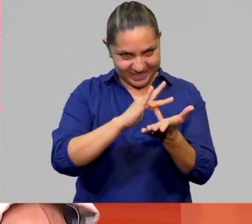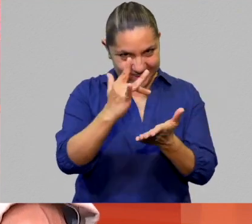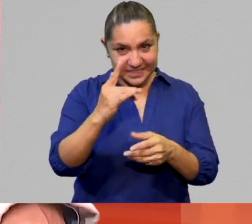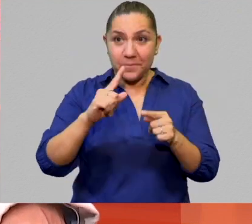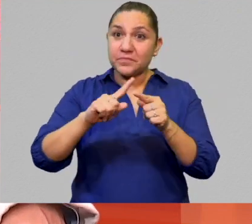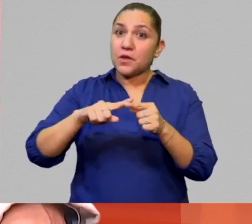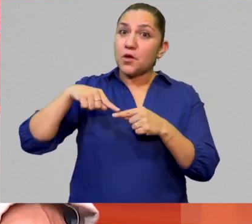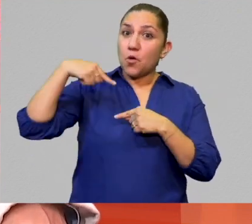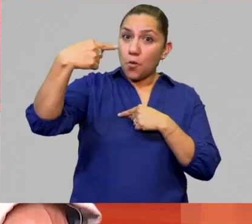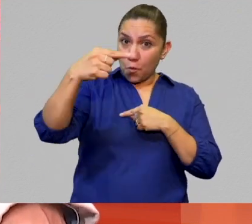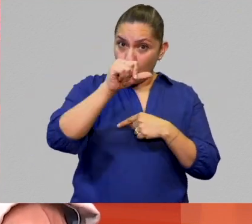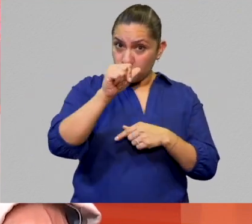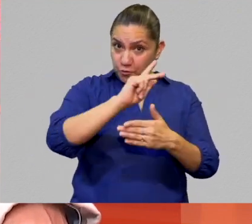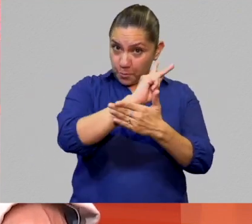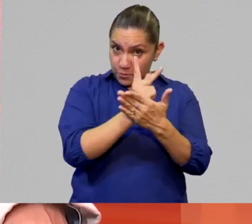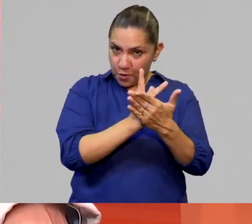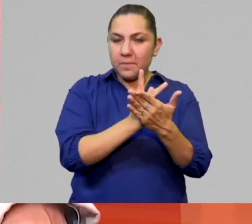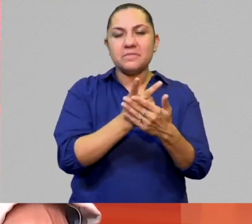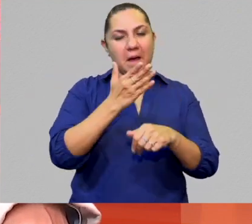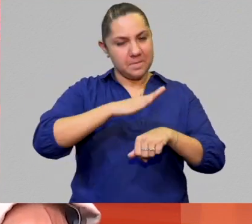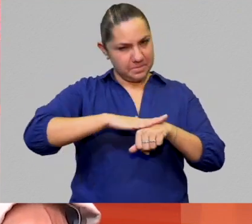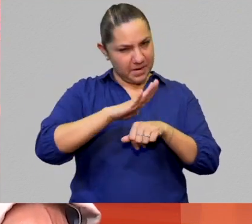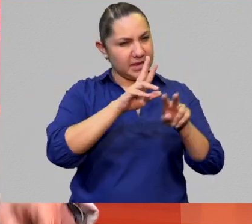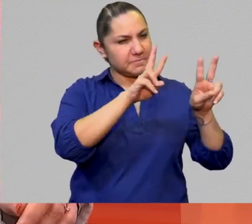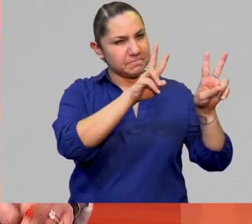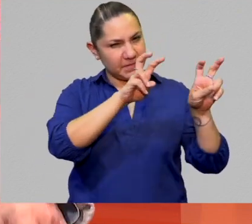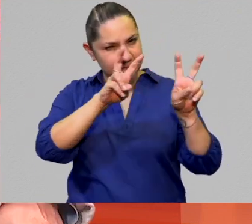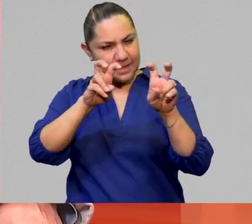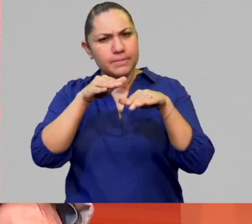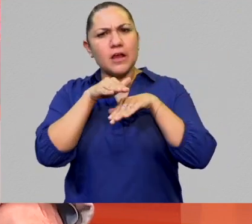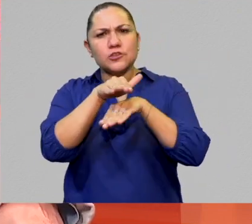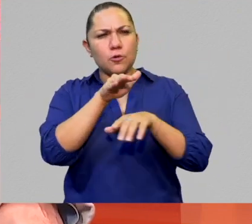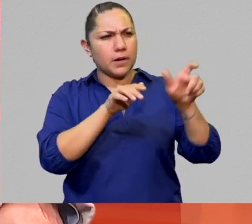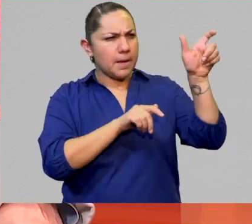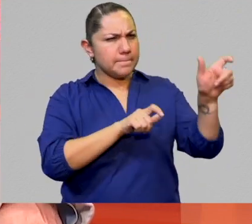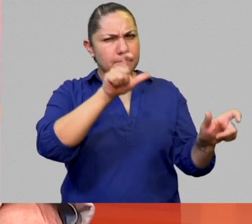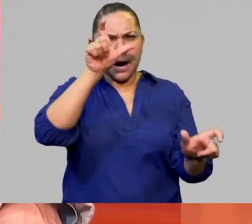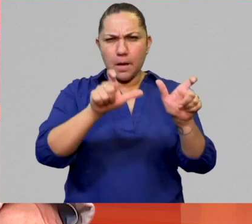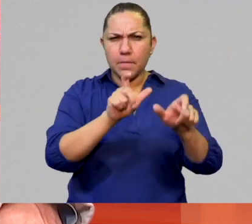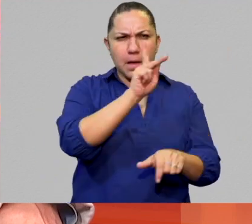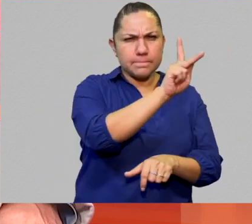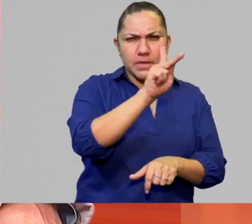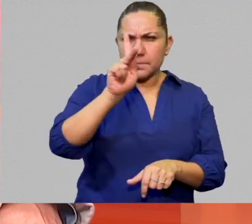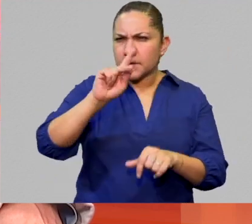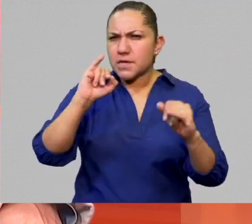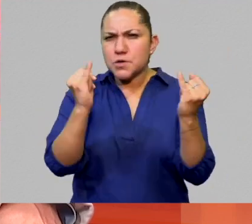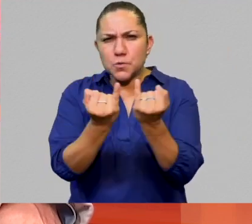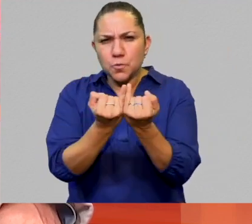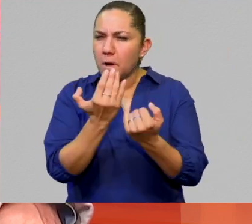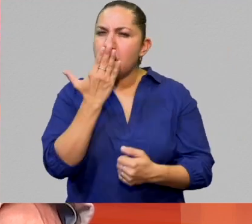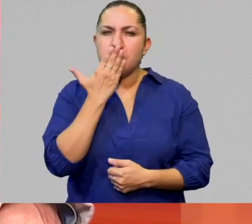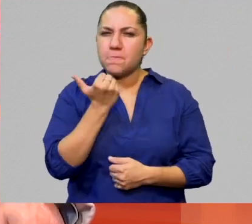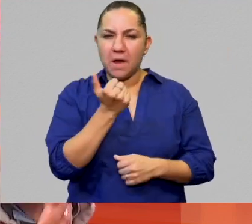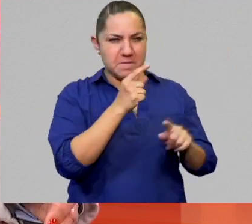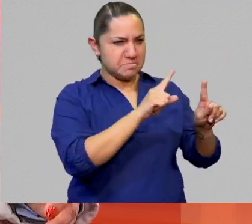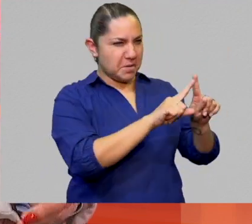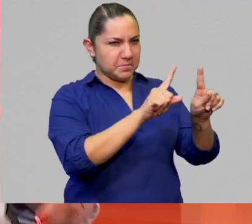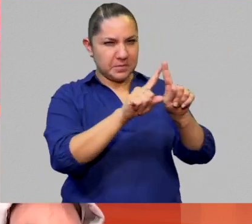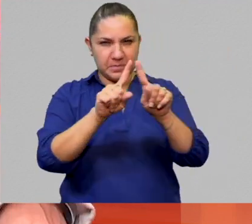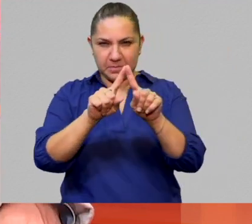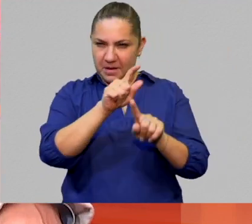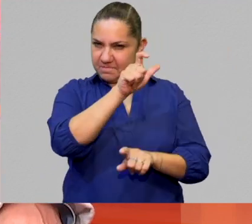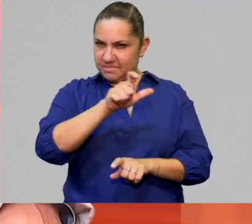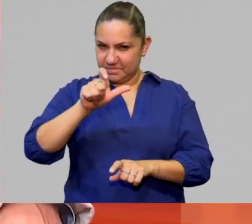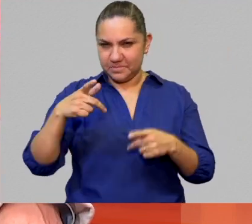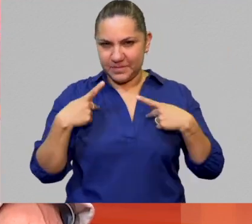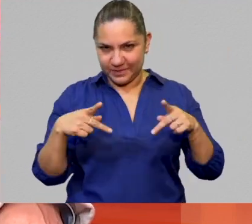y en próximas emisiones seguiremos hablando de estos seres únicos e irrepetibles que son las personas. Nos vemos